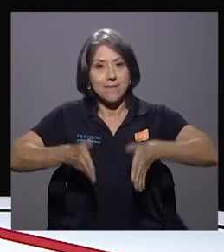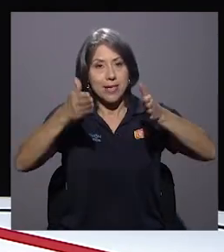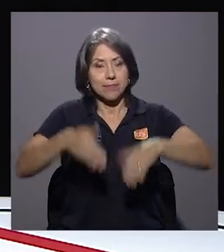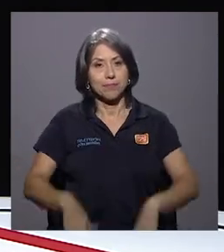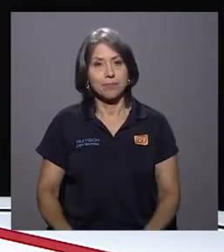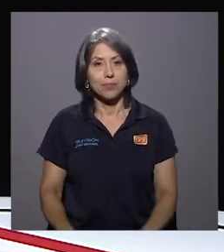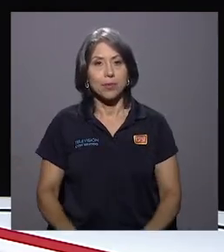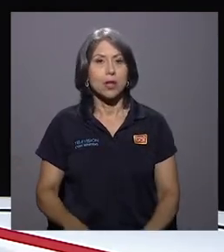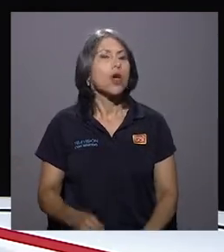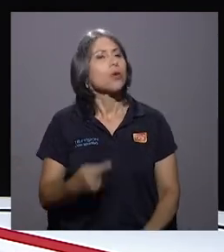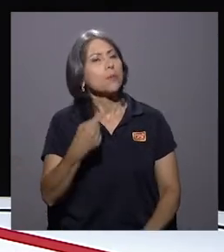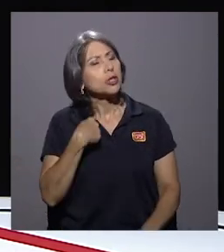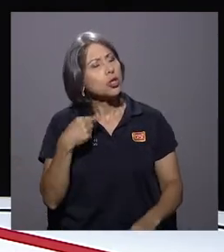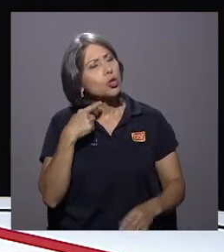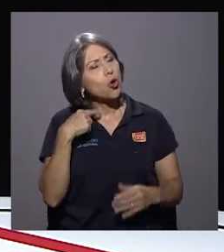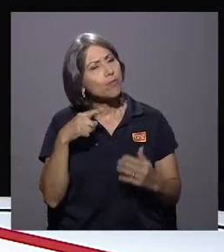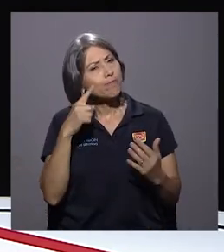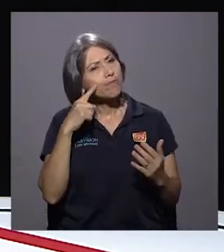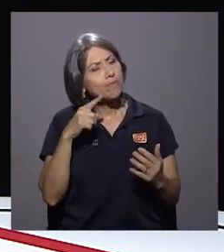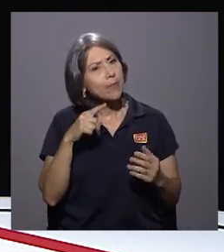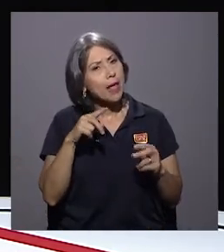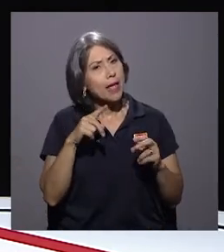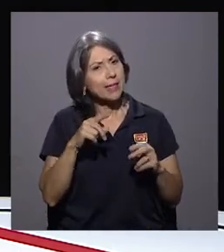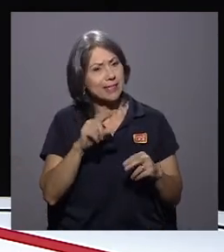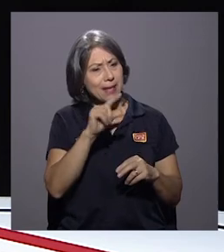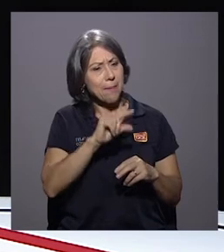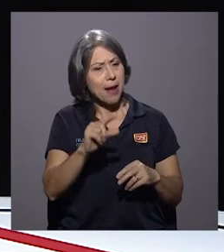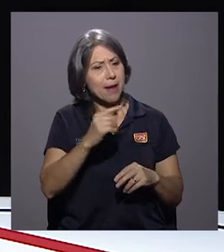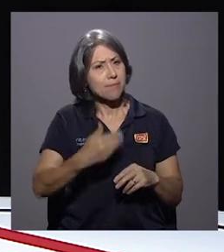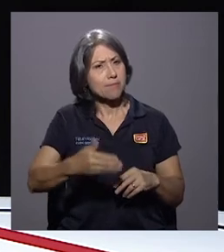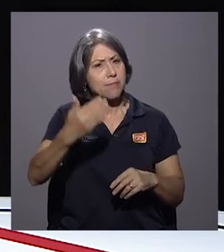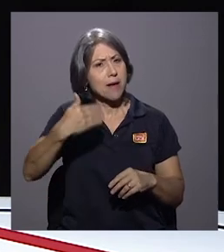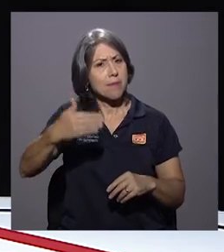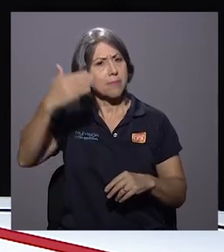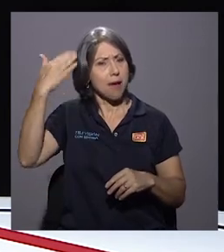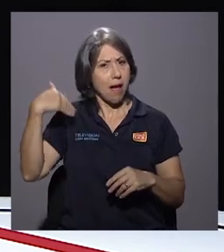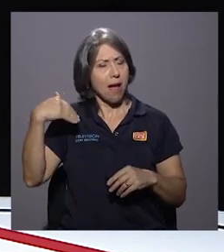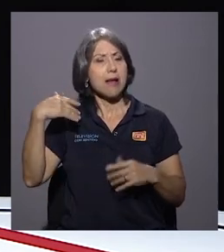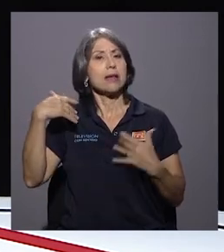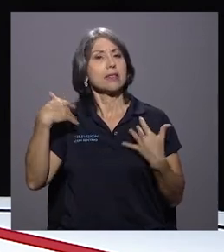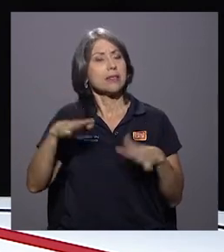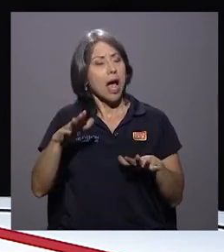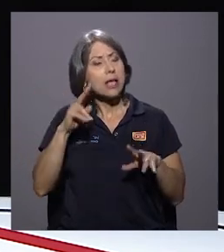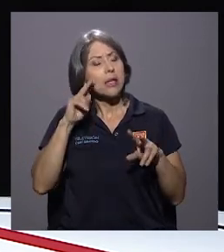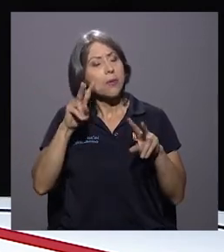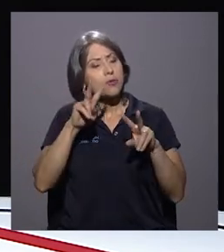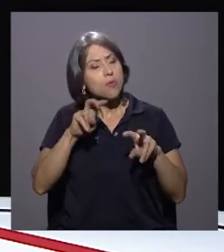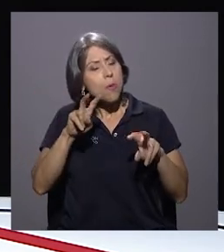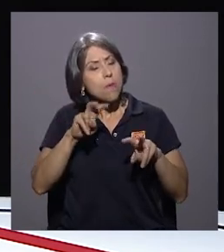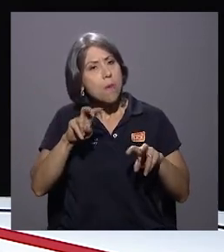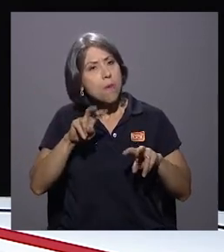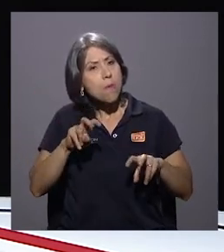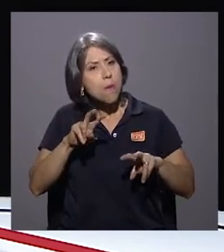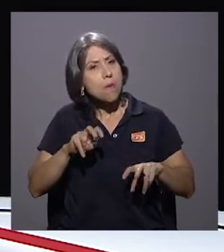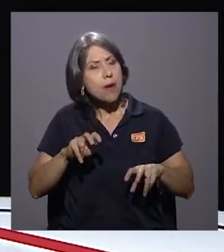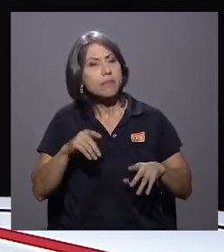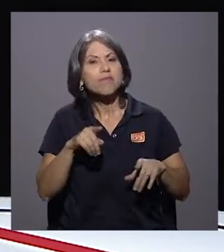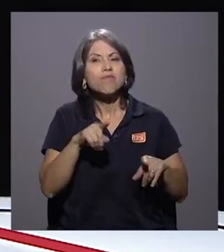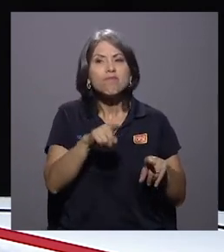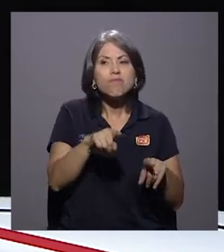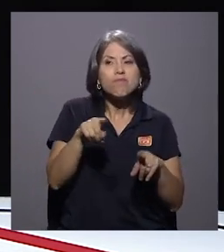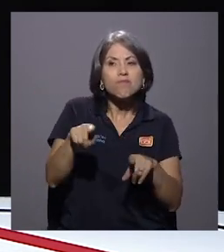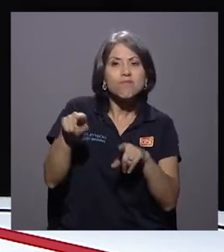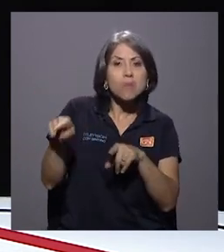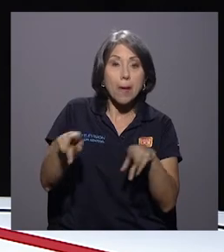hice con una revisión exhaustiva desde la semana tras anterior y esta también, fue hacer un chequeo de qué opinaba